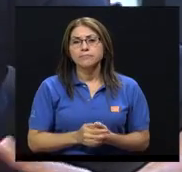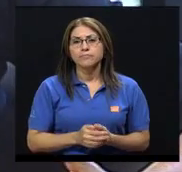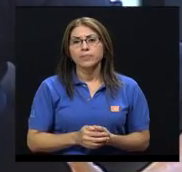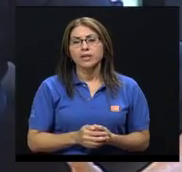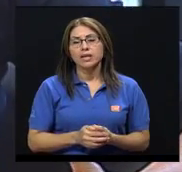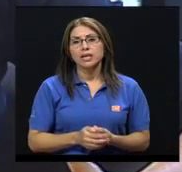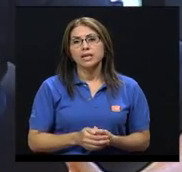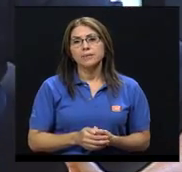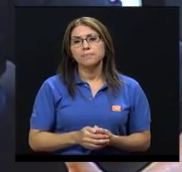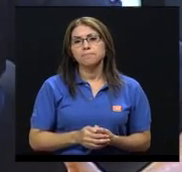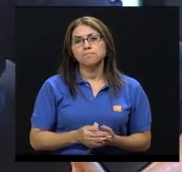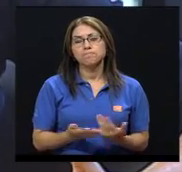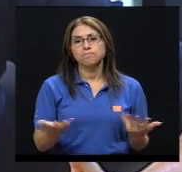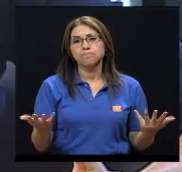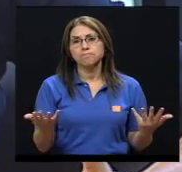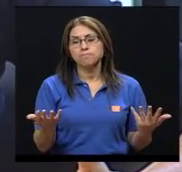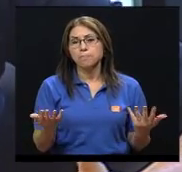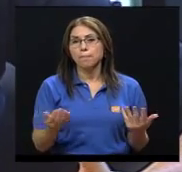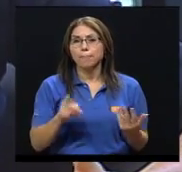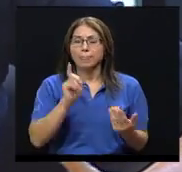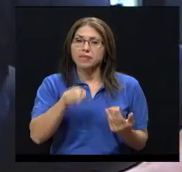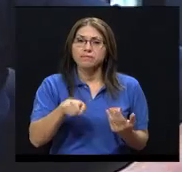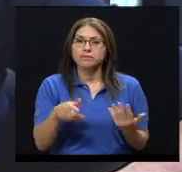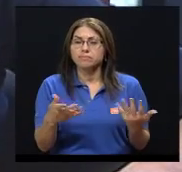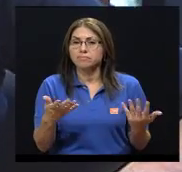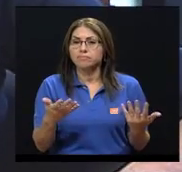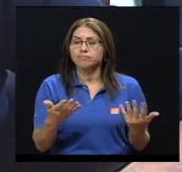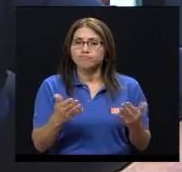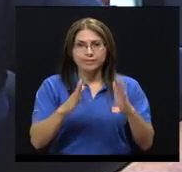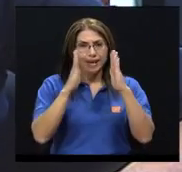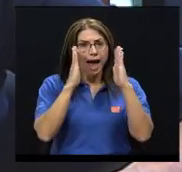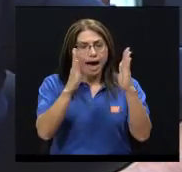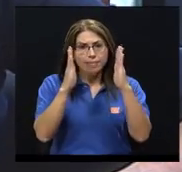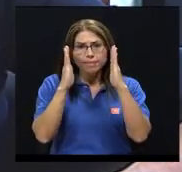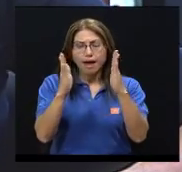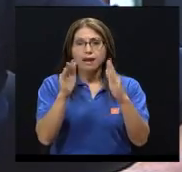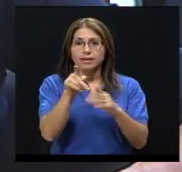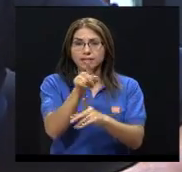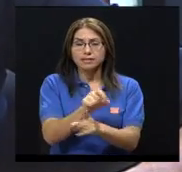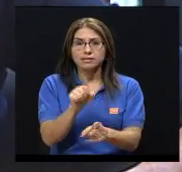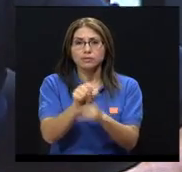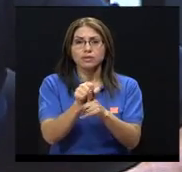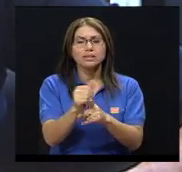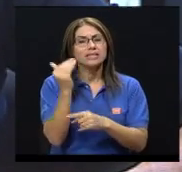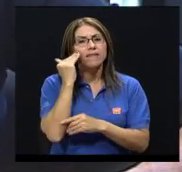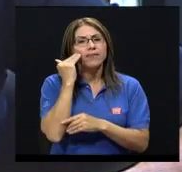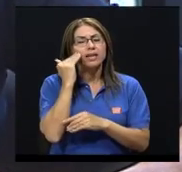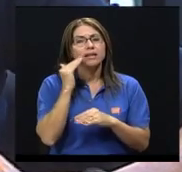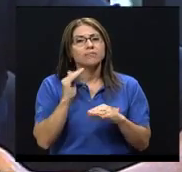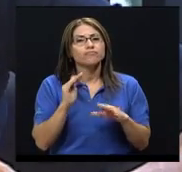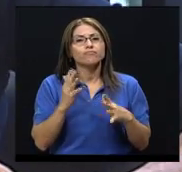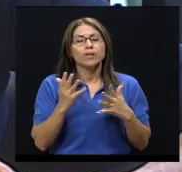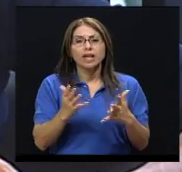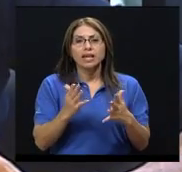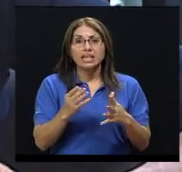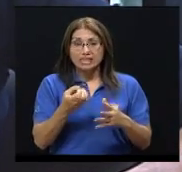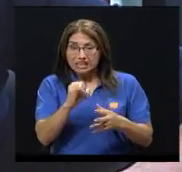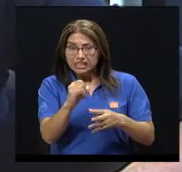y proceder al tratamiento y digamos a saber cómo